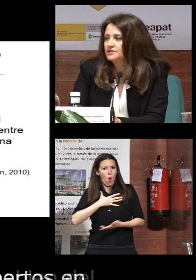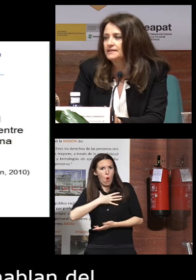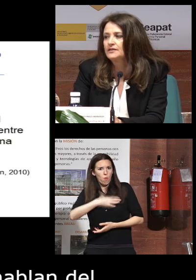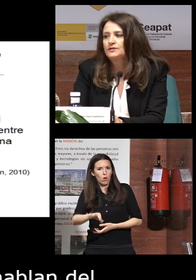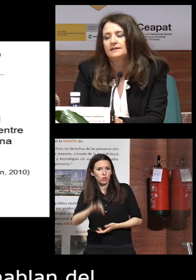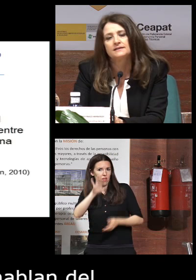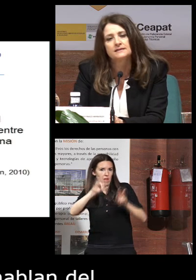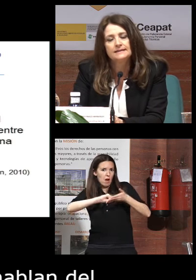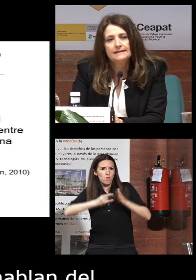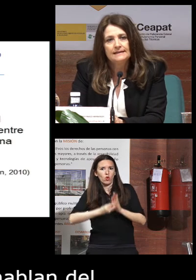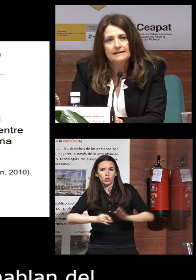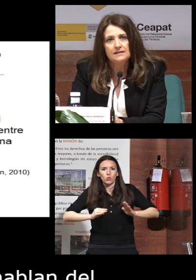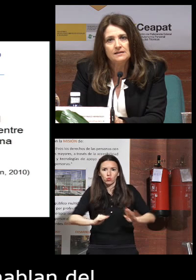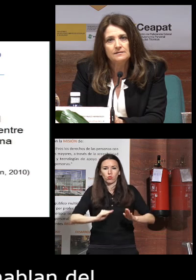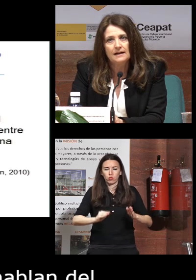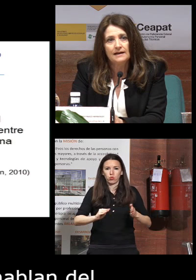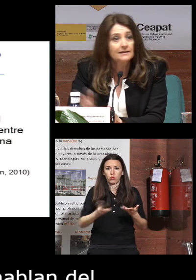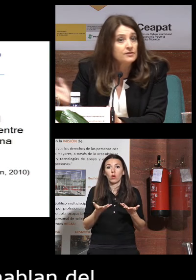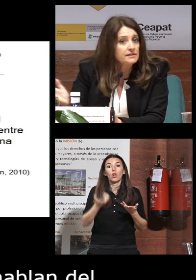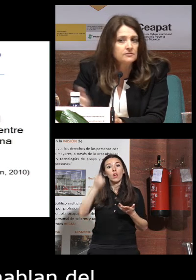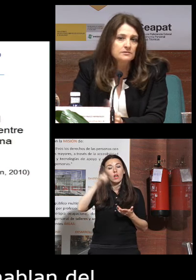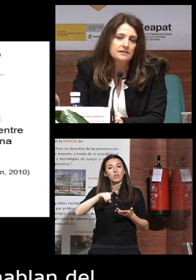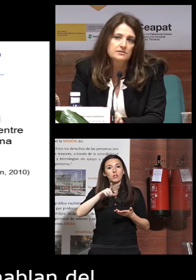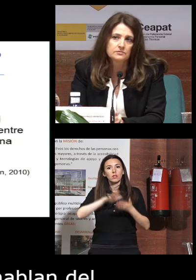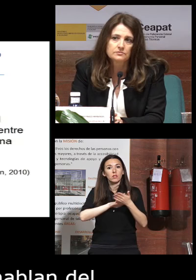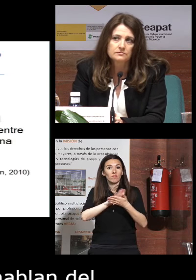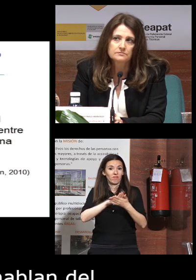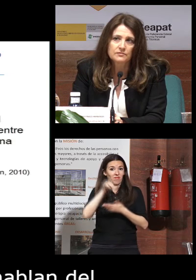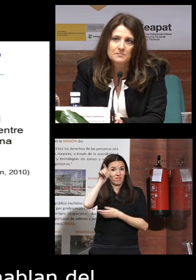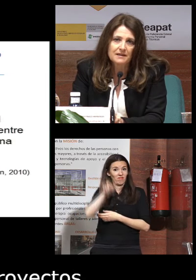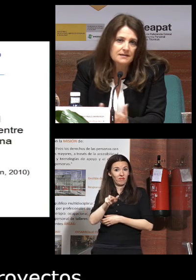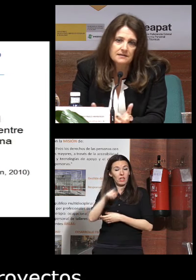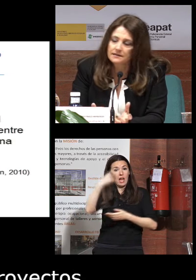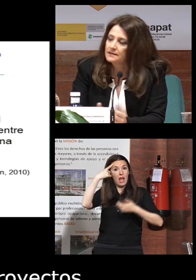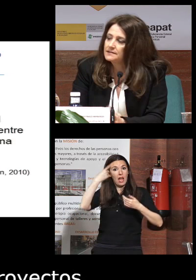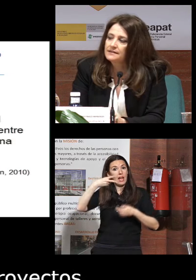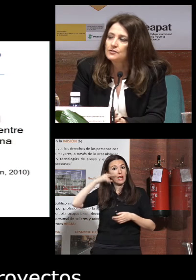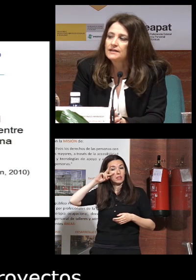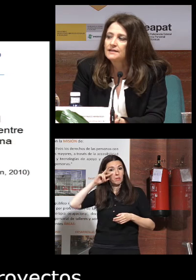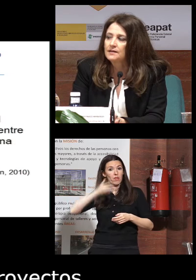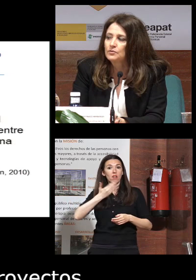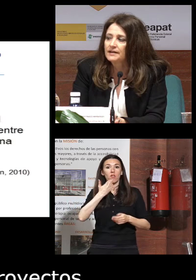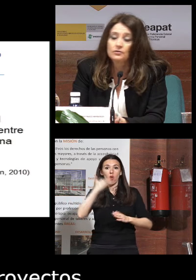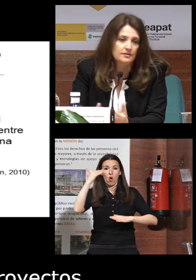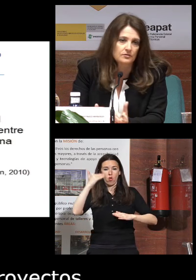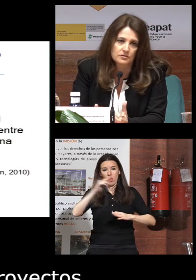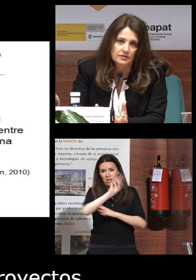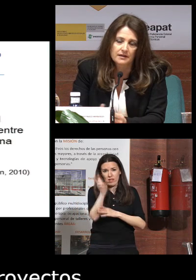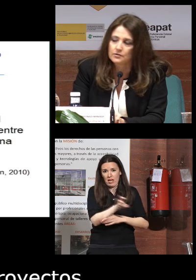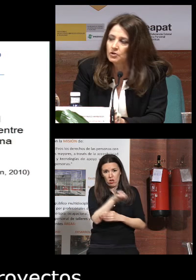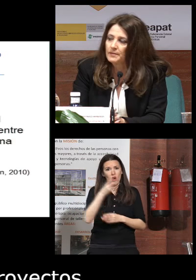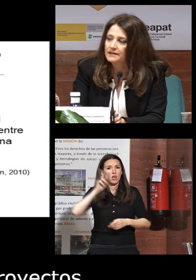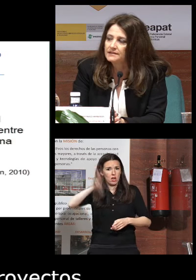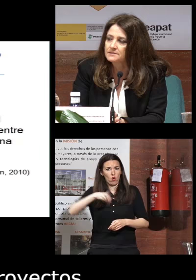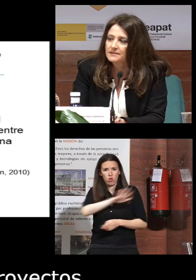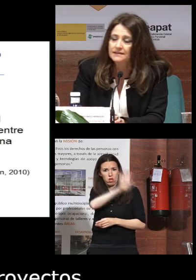los proyectos intergeneracionales y Alan Atoneo es un especialista en intergeneracionalidad muy reconocido en toda